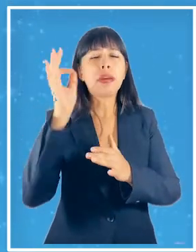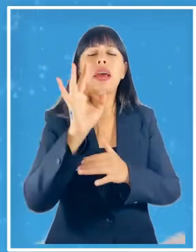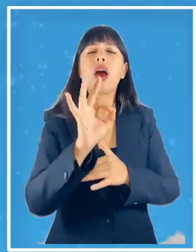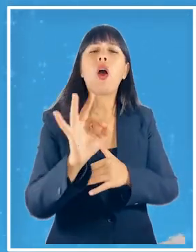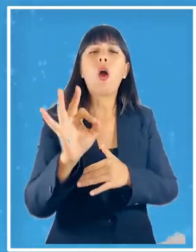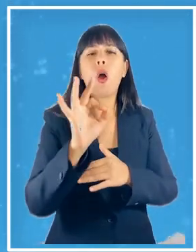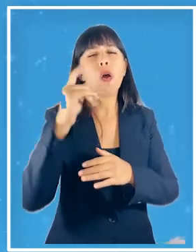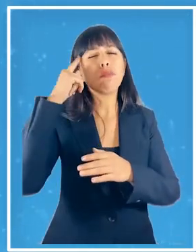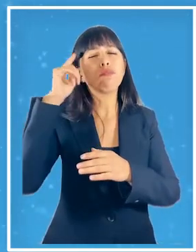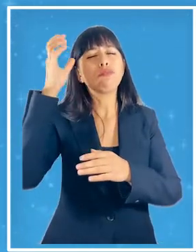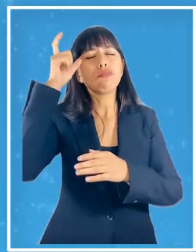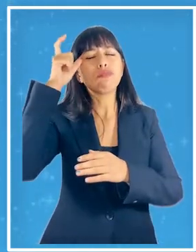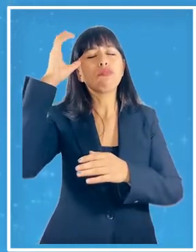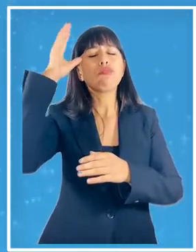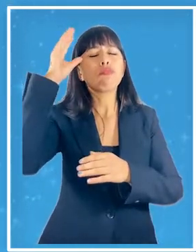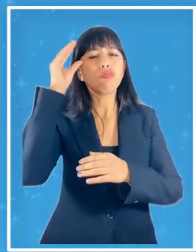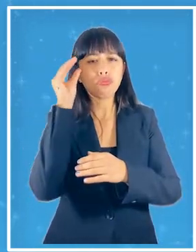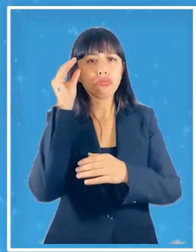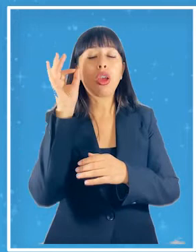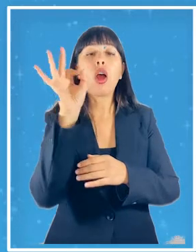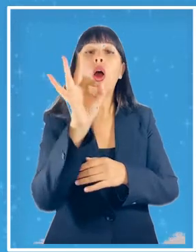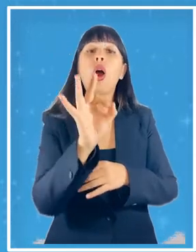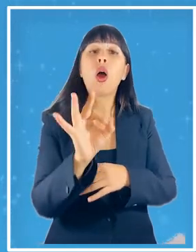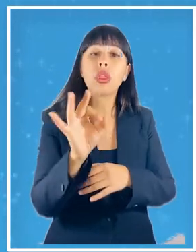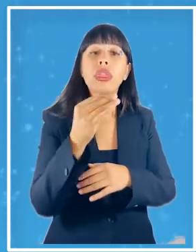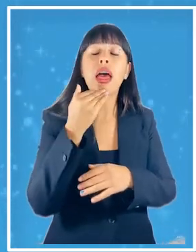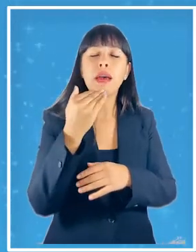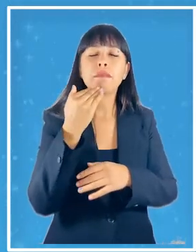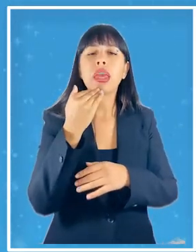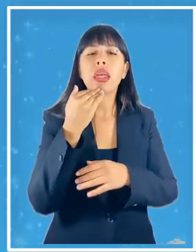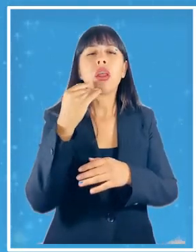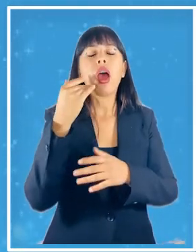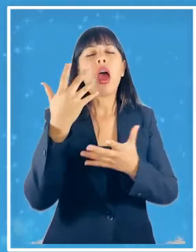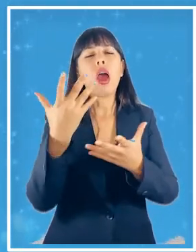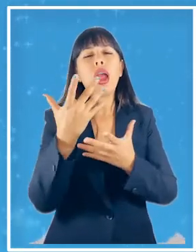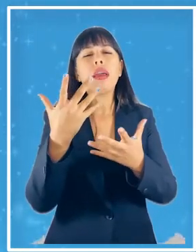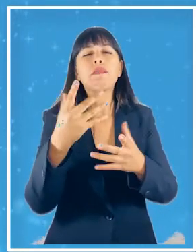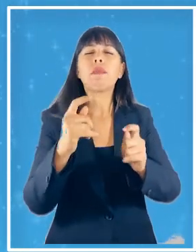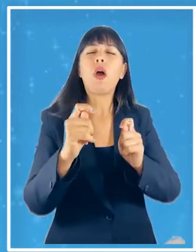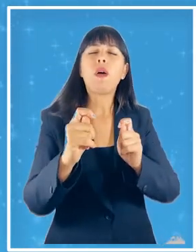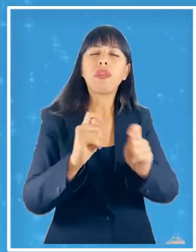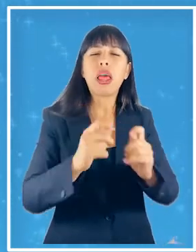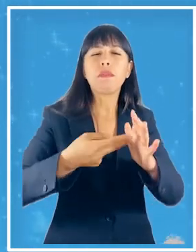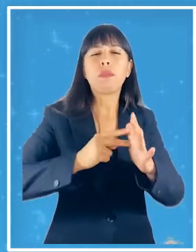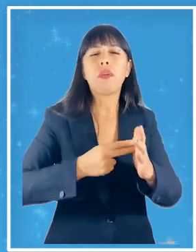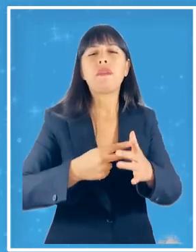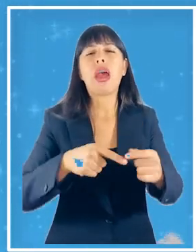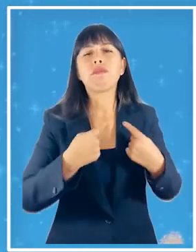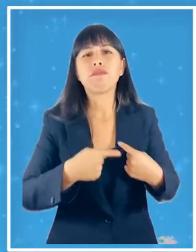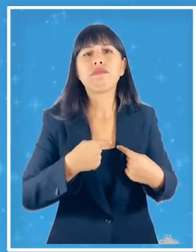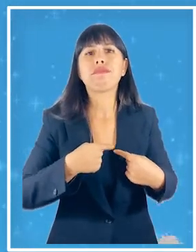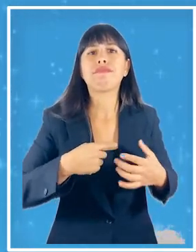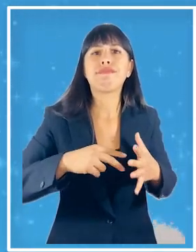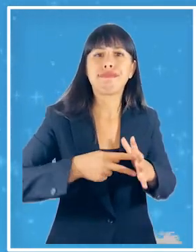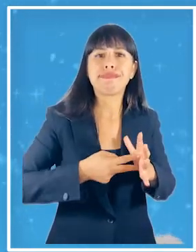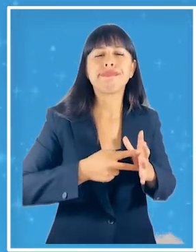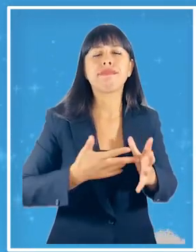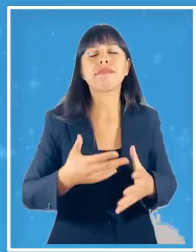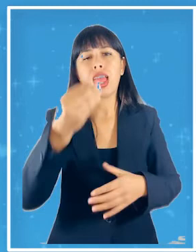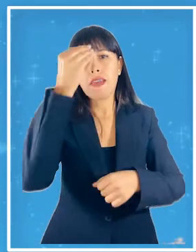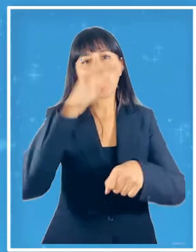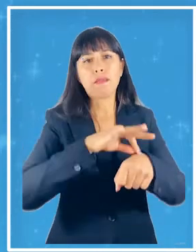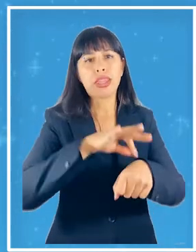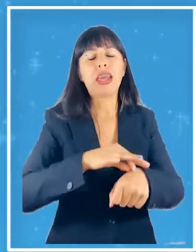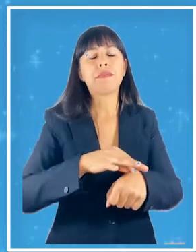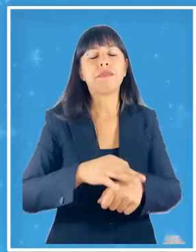cognitivo también mayor riesgo de sufrir cardiopatías por otra parte las personas mayores que están en situación